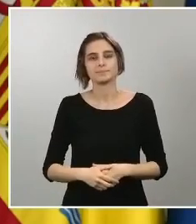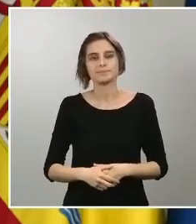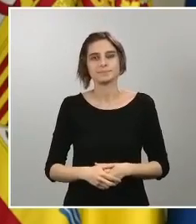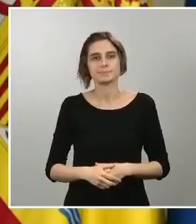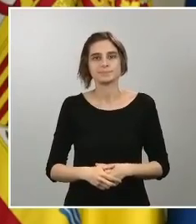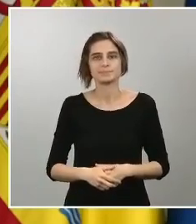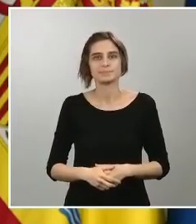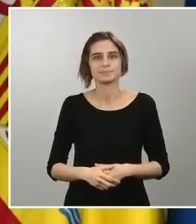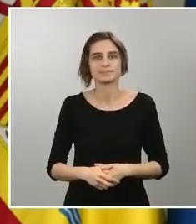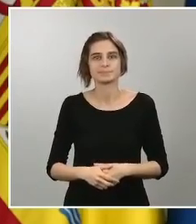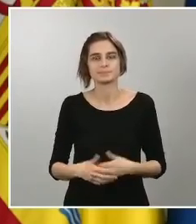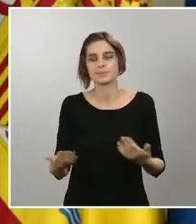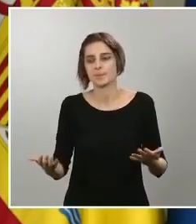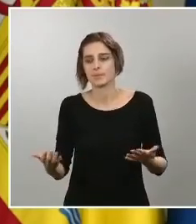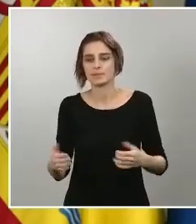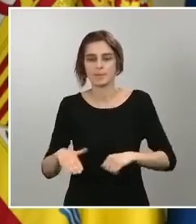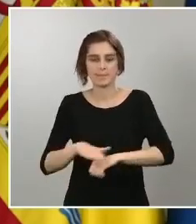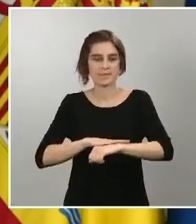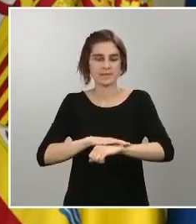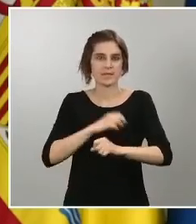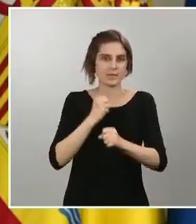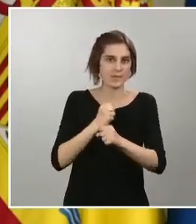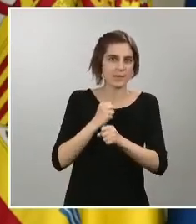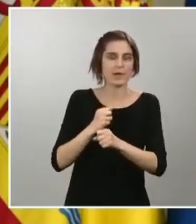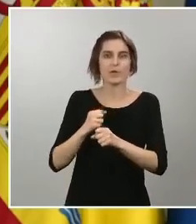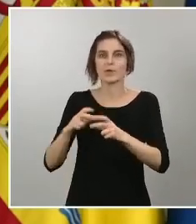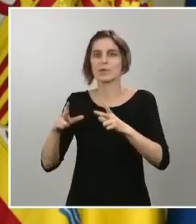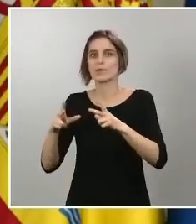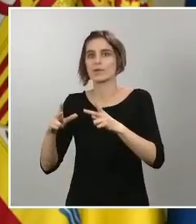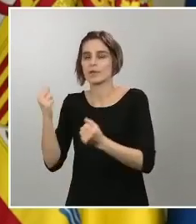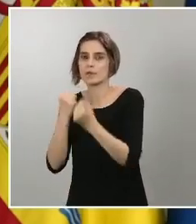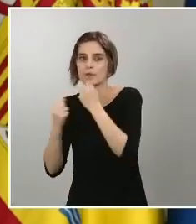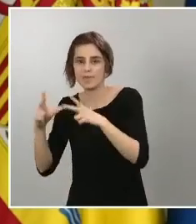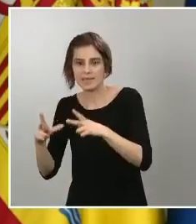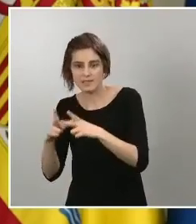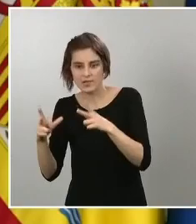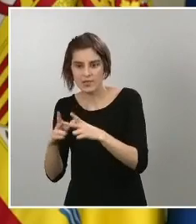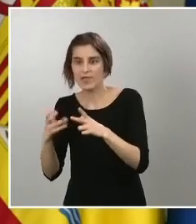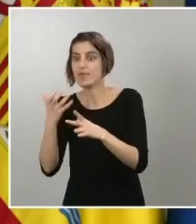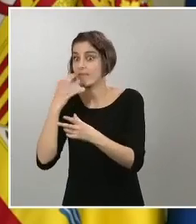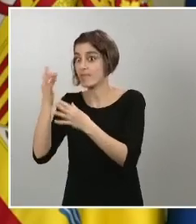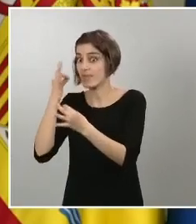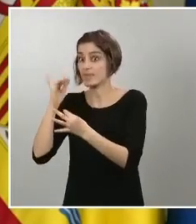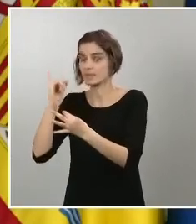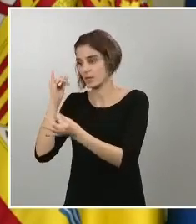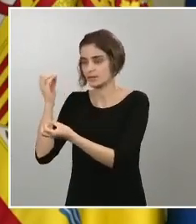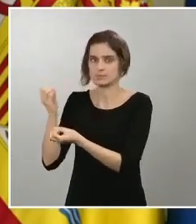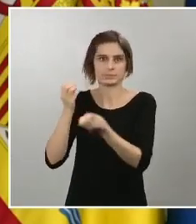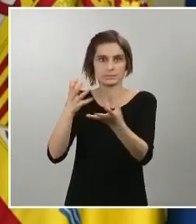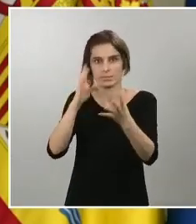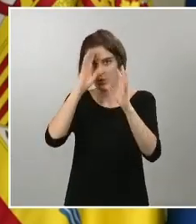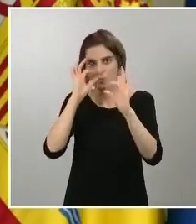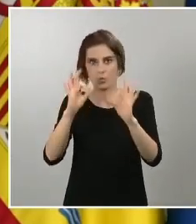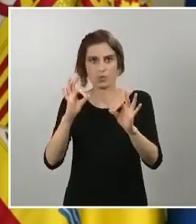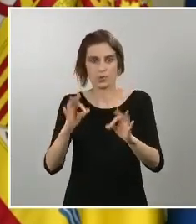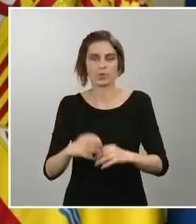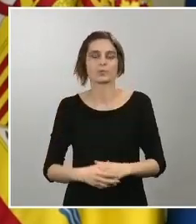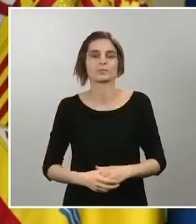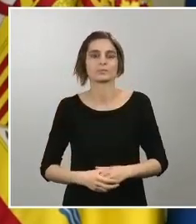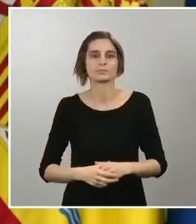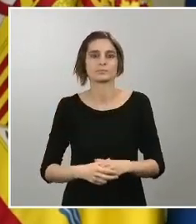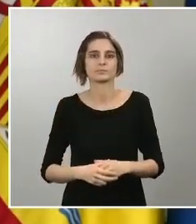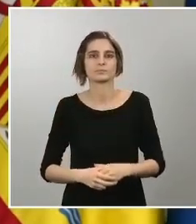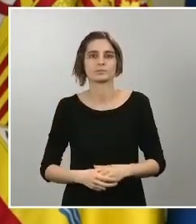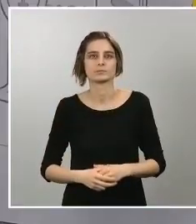Ministerio de Trabajo y Economía Social en cuanto tengamos los datos los vamos a facilitar como no puede ser de otra manera Ministra de Trabajo le pregunta